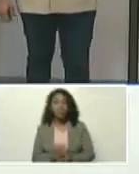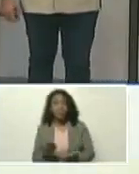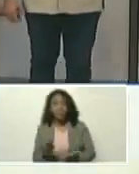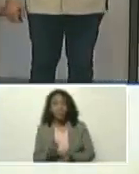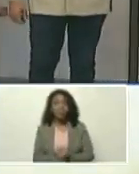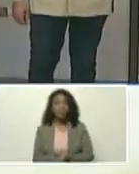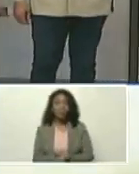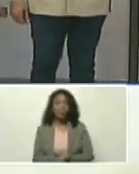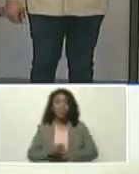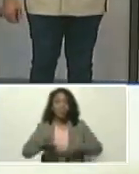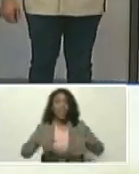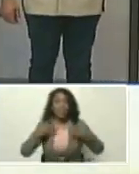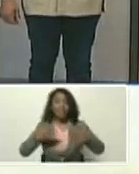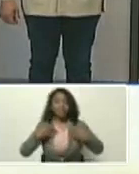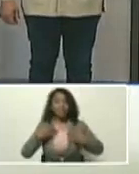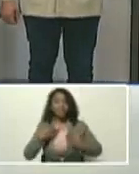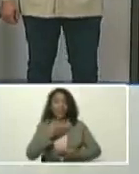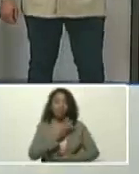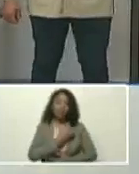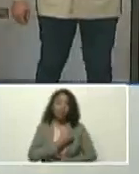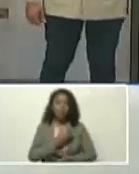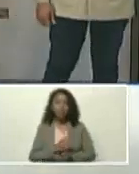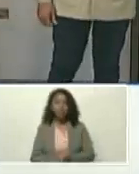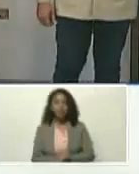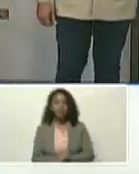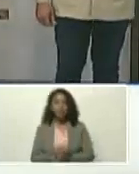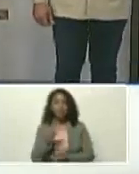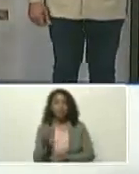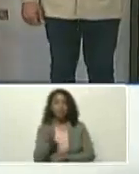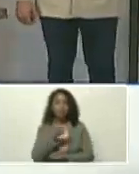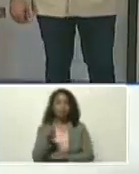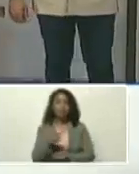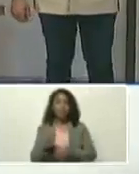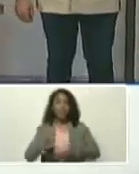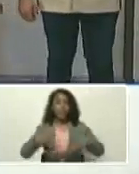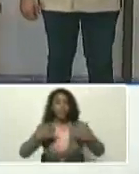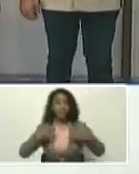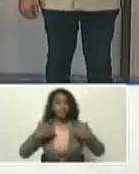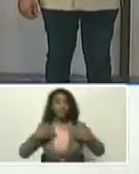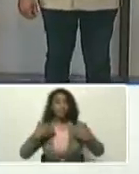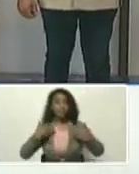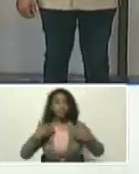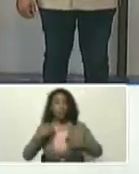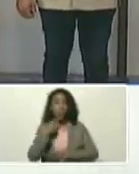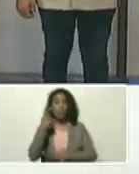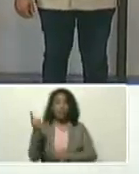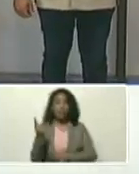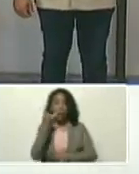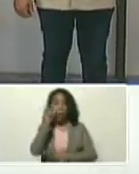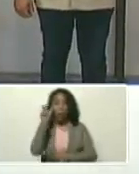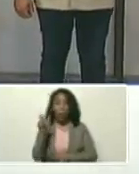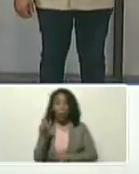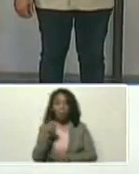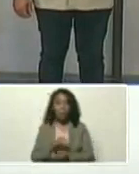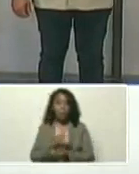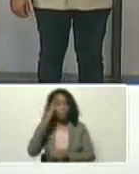entre la alegría, la tristeza, la alegría, lo que decía Hernán Toro,